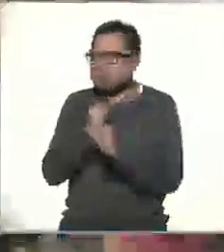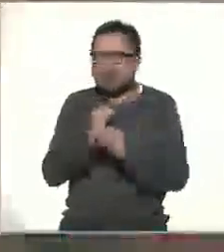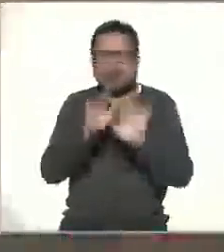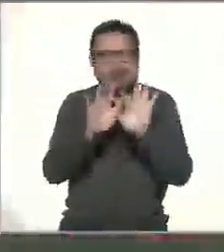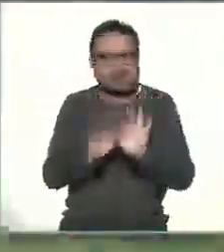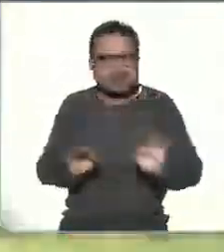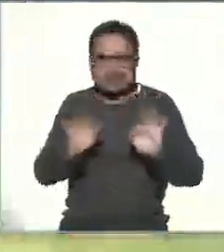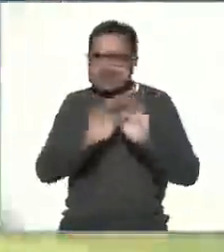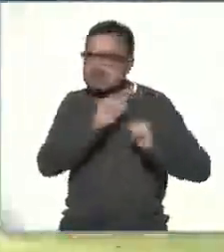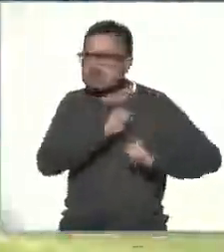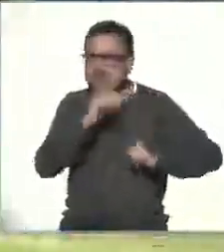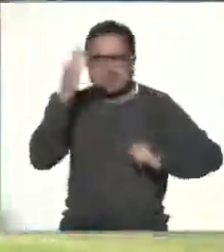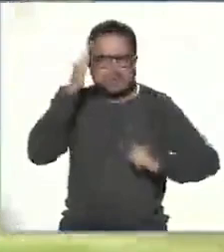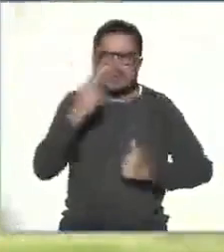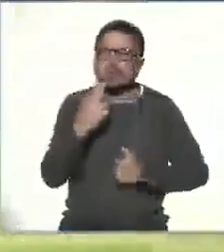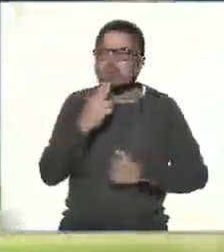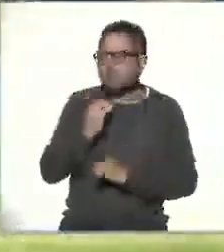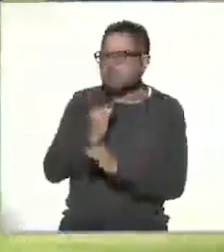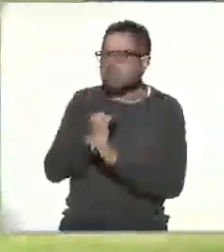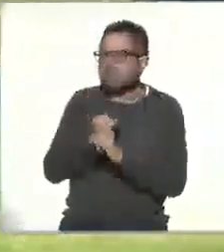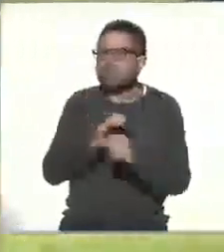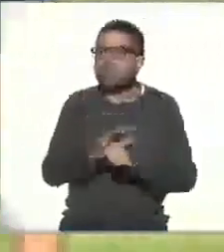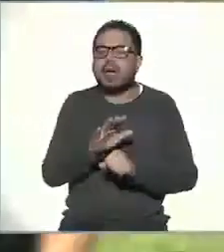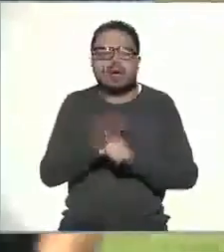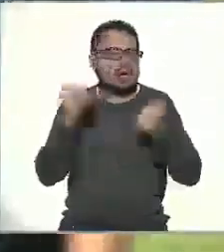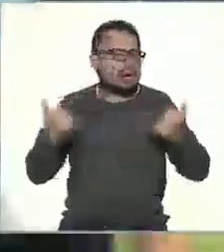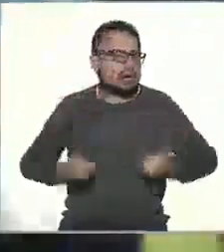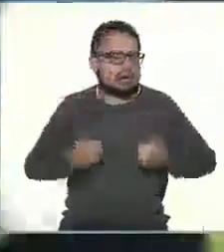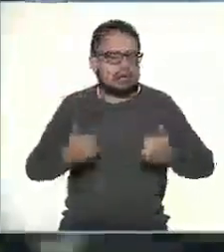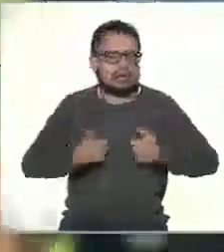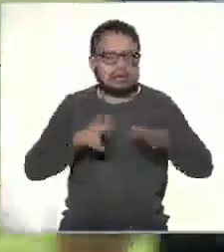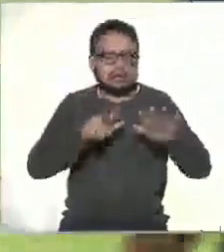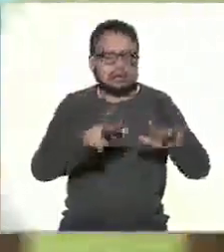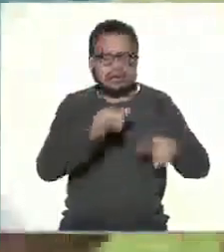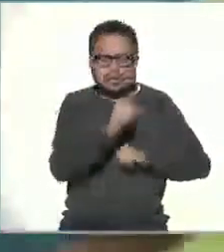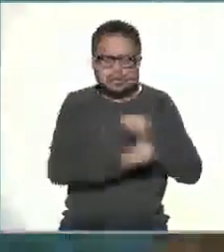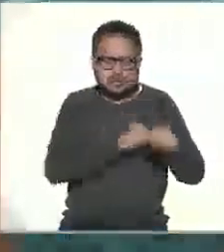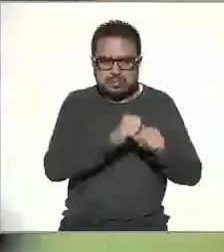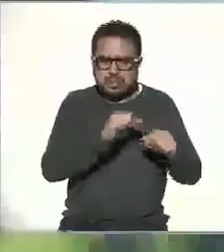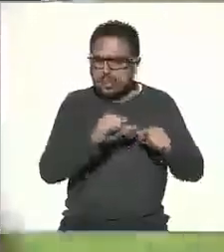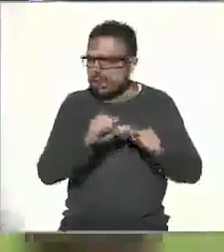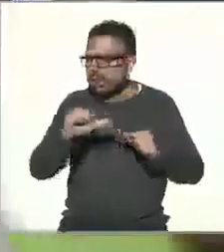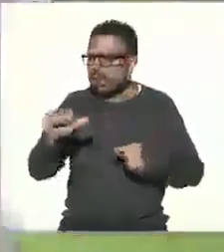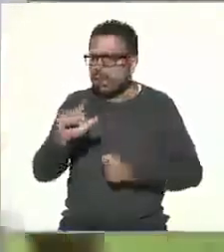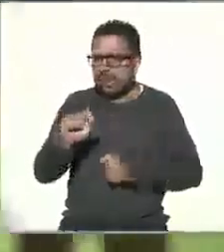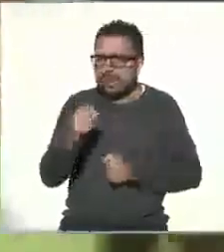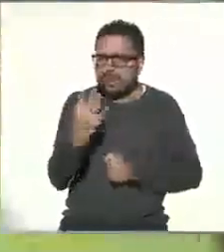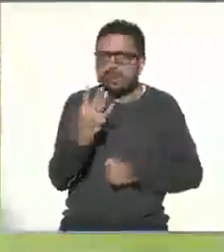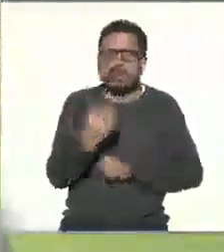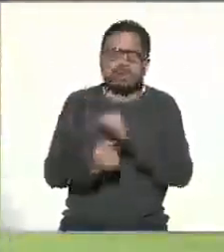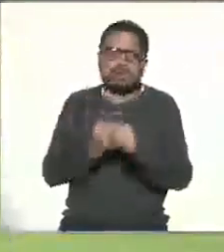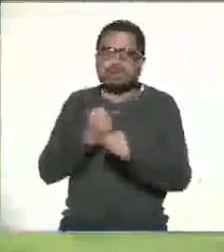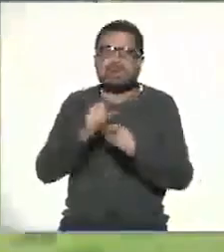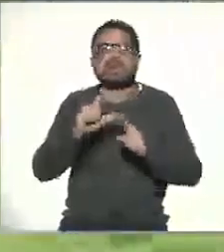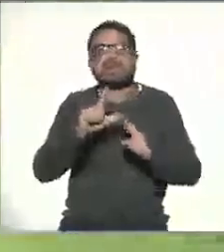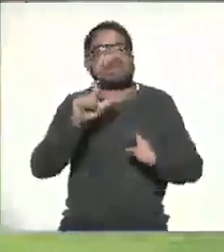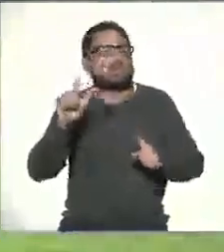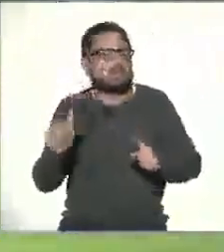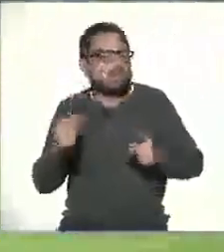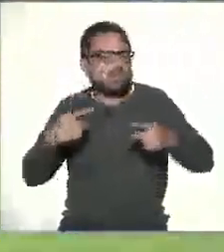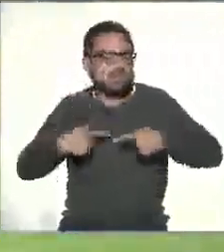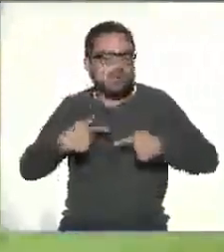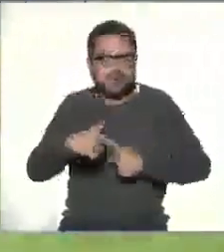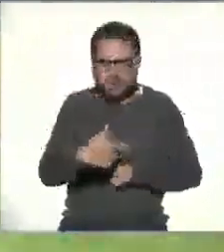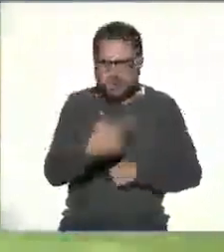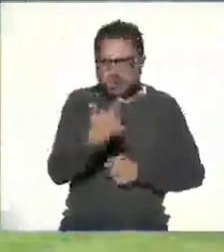principales usuarios digitales son los jóvenes de entre 18 y 24 años y le siguen las personas de